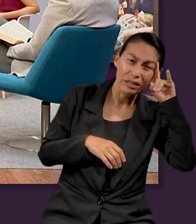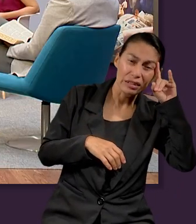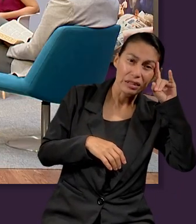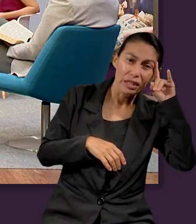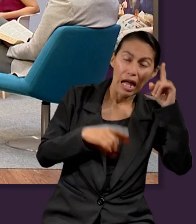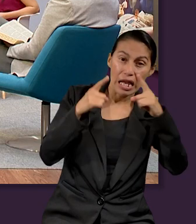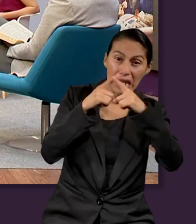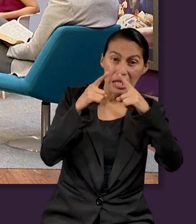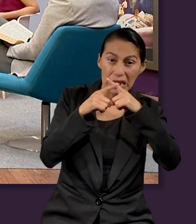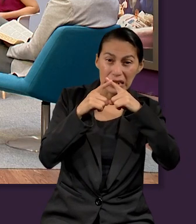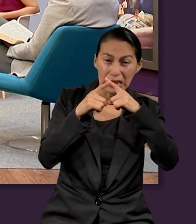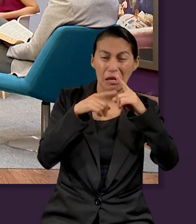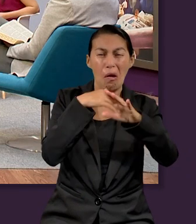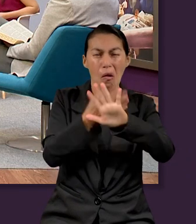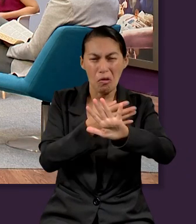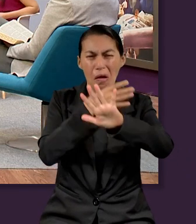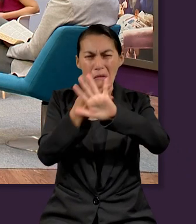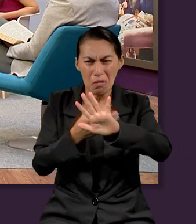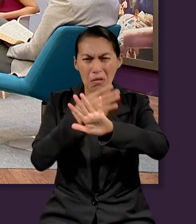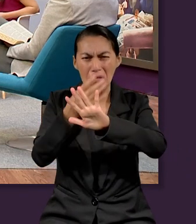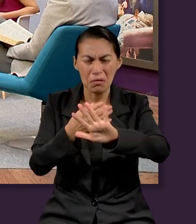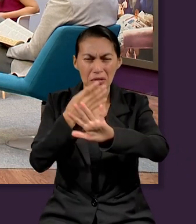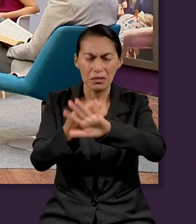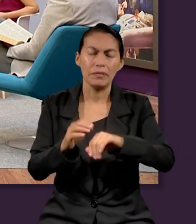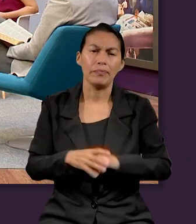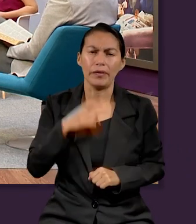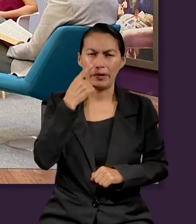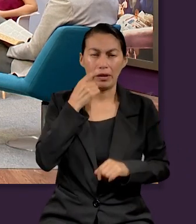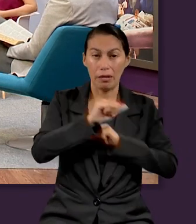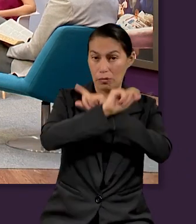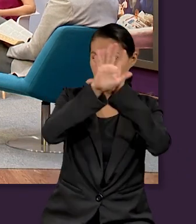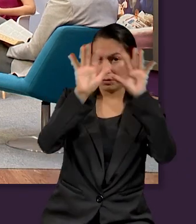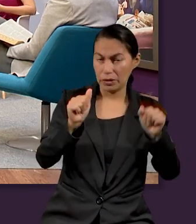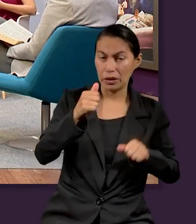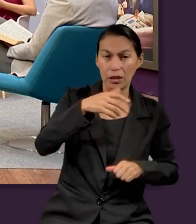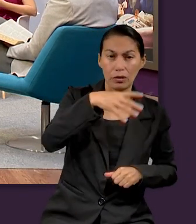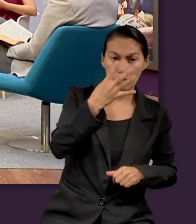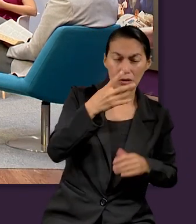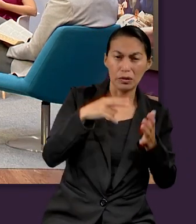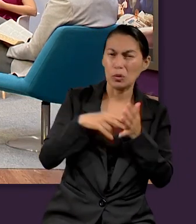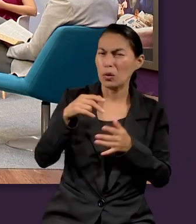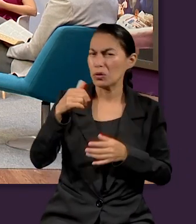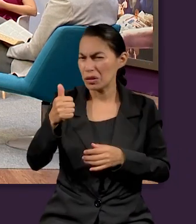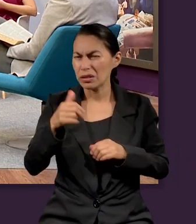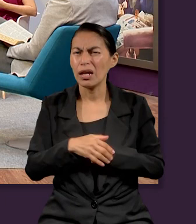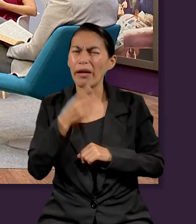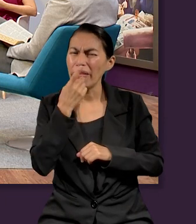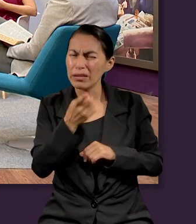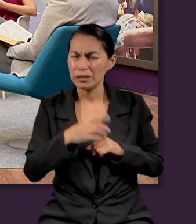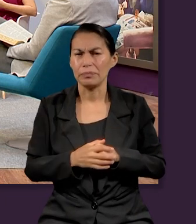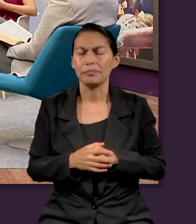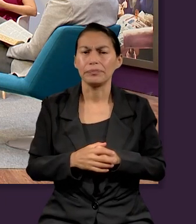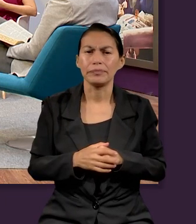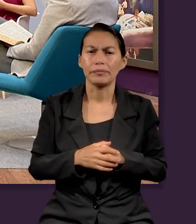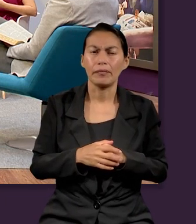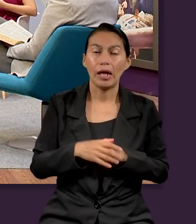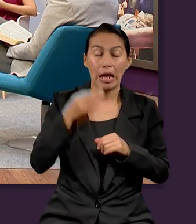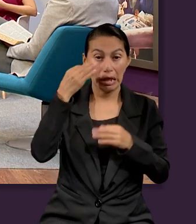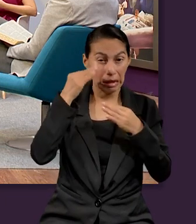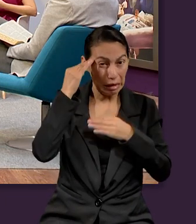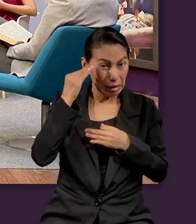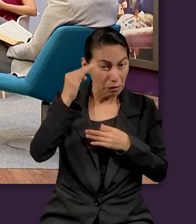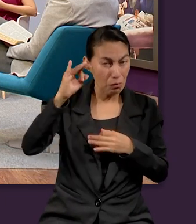Ahora, aquí en el Apocalipsis capítulo 12 en el versículo 6 y un poco más adelante se habla de un periodo de tiempo